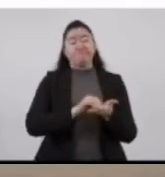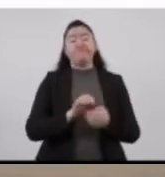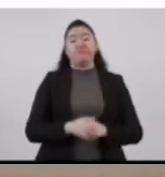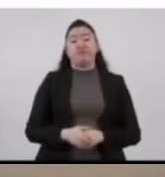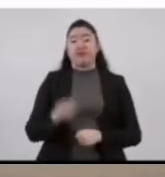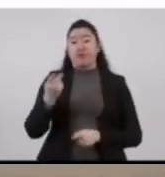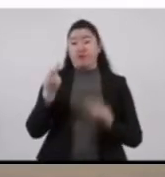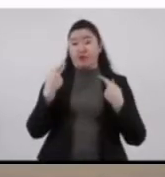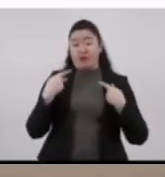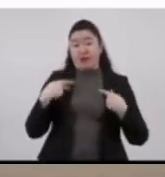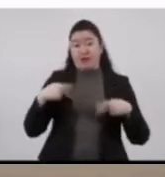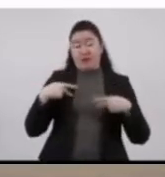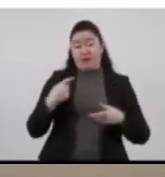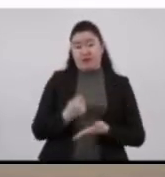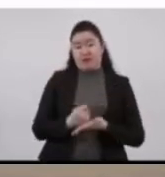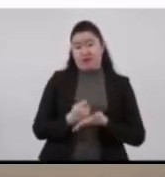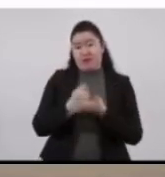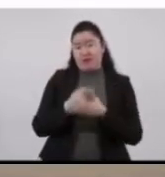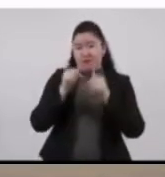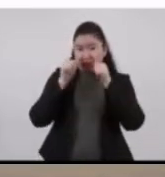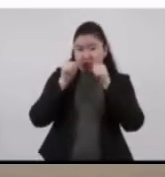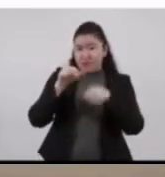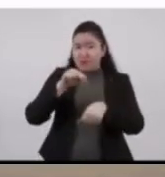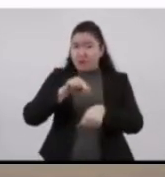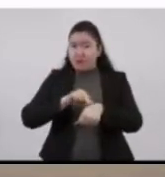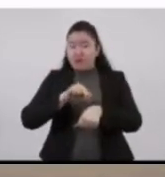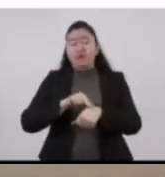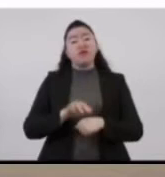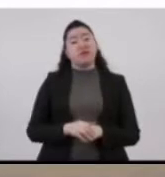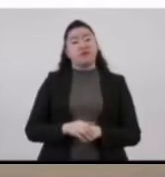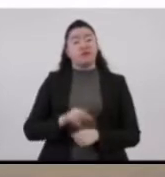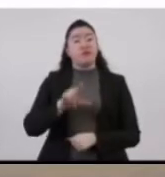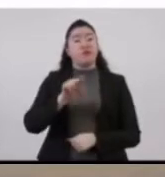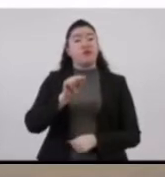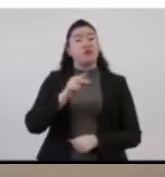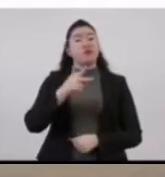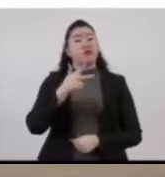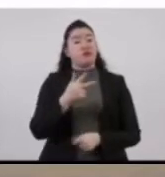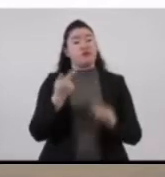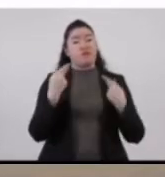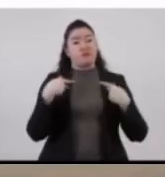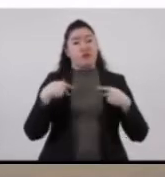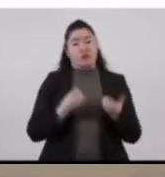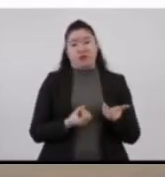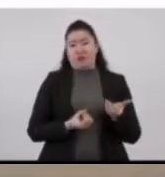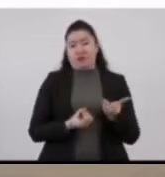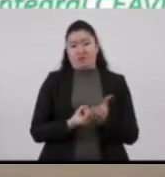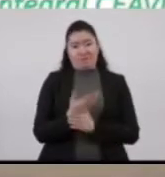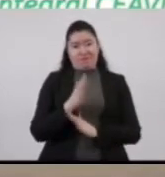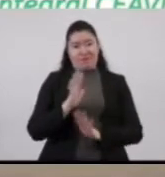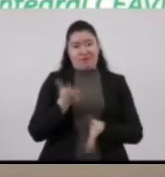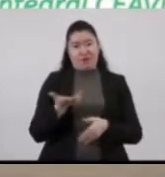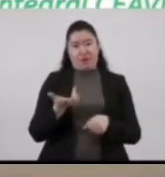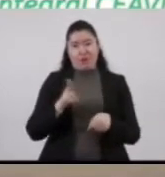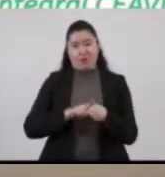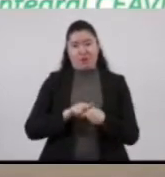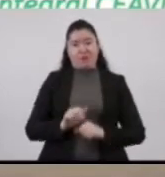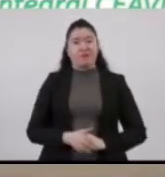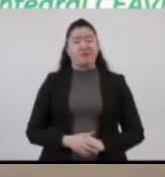una persona en recepción para seguimiento hospitalario y 88 altas hospitalarias acumuladas.